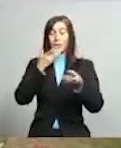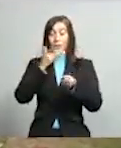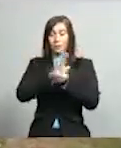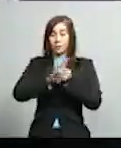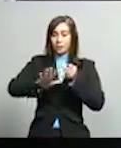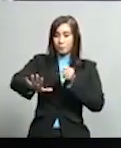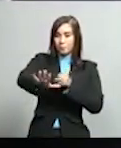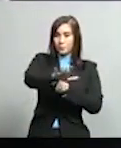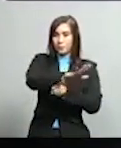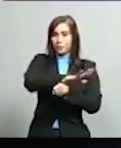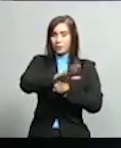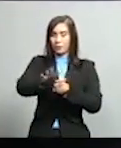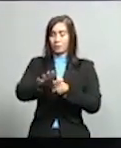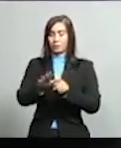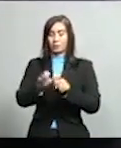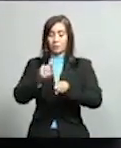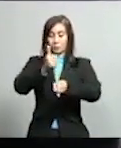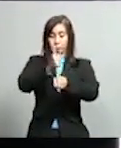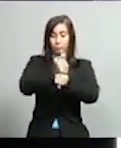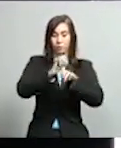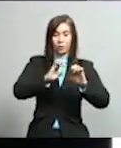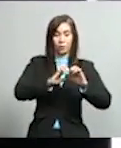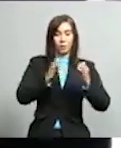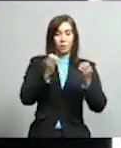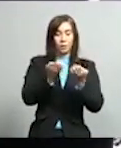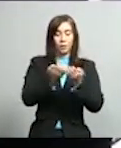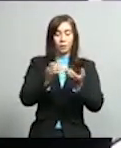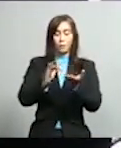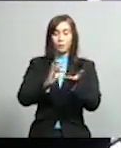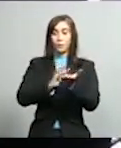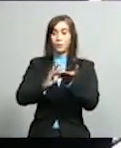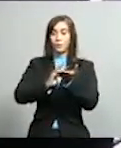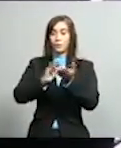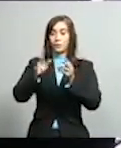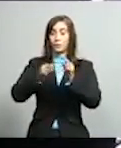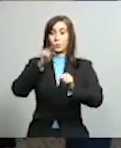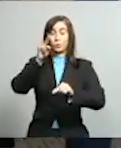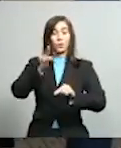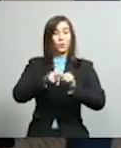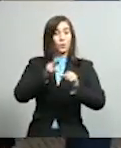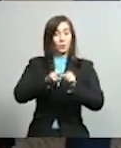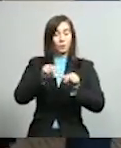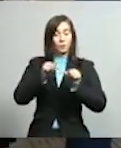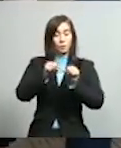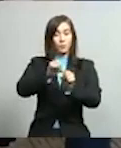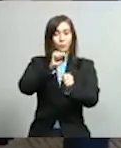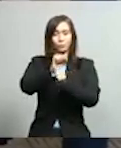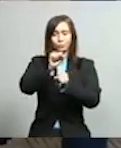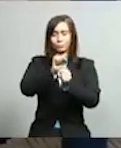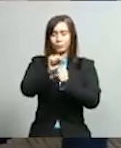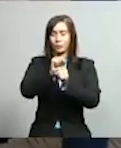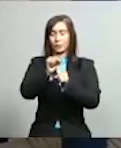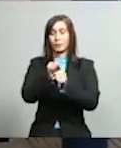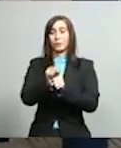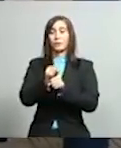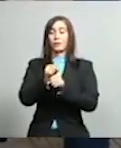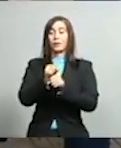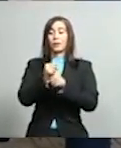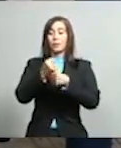nuevos equipos en el Laboratorio Nacional que avanza en su plan de